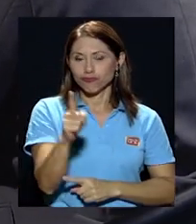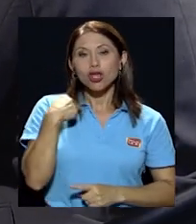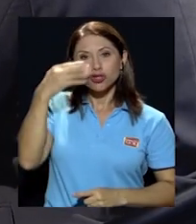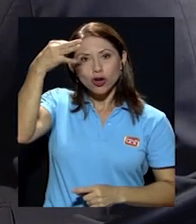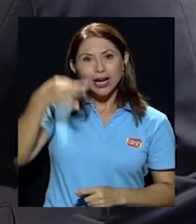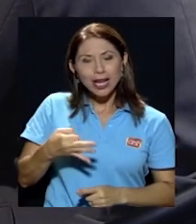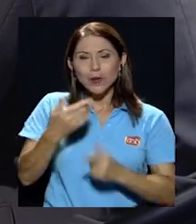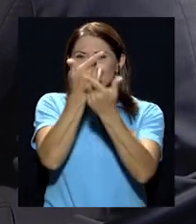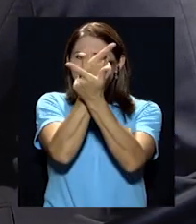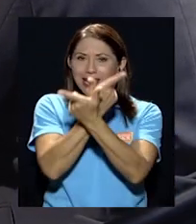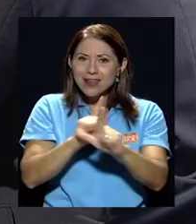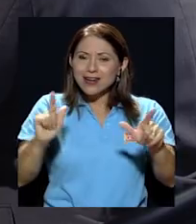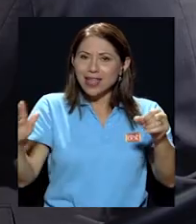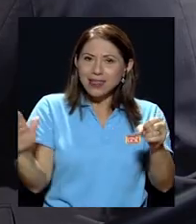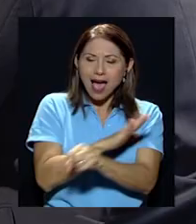libertad absoluta.